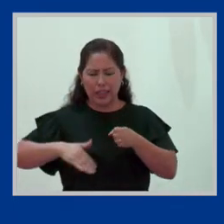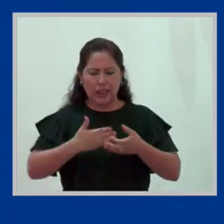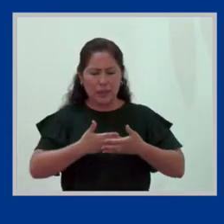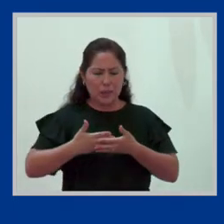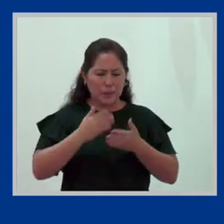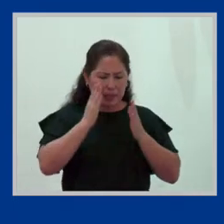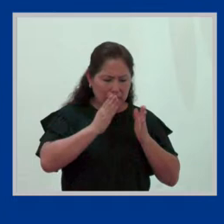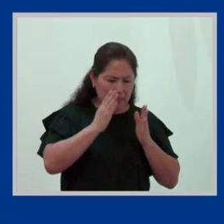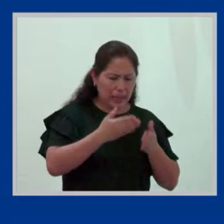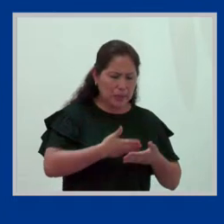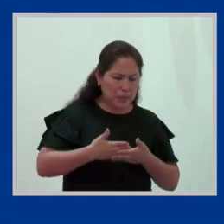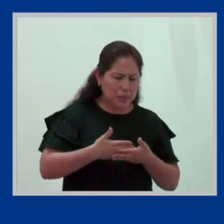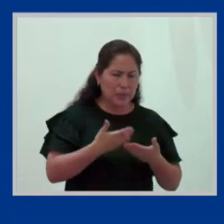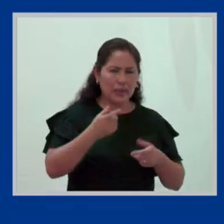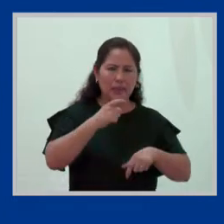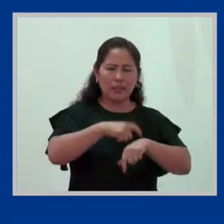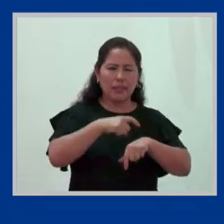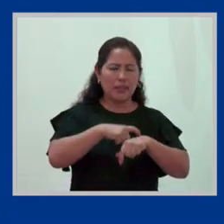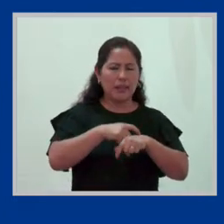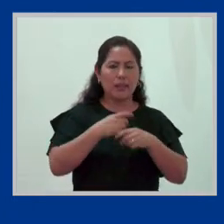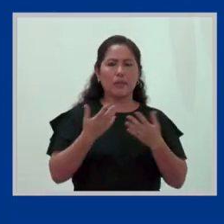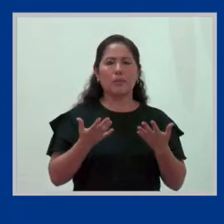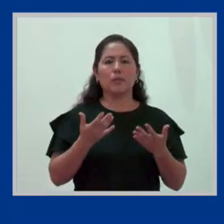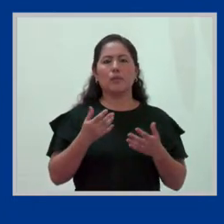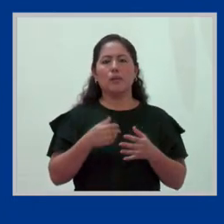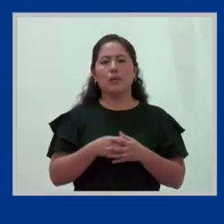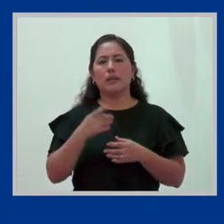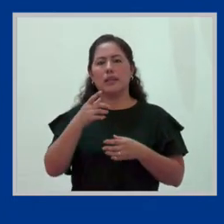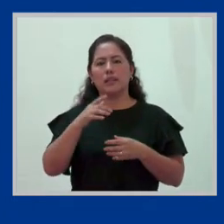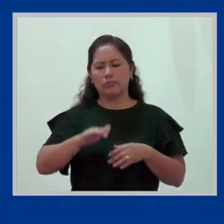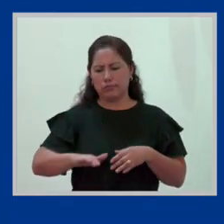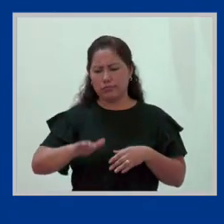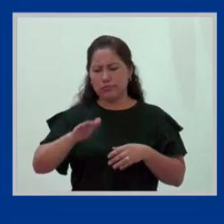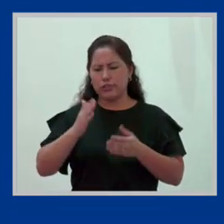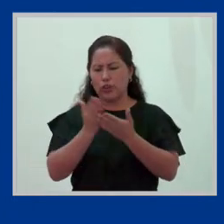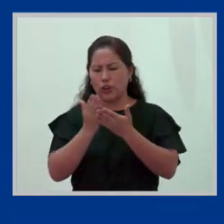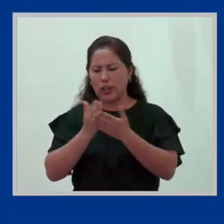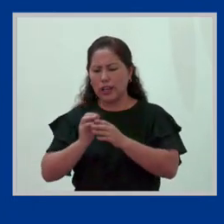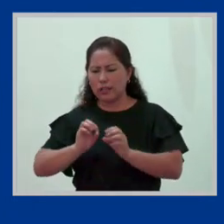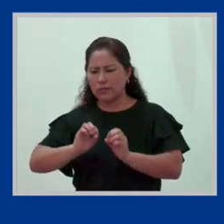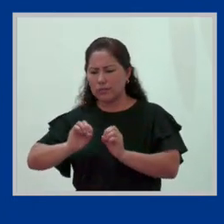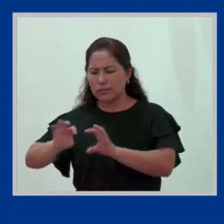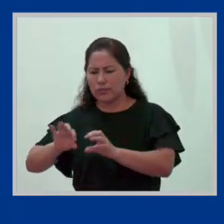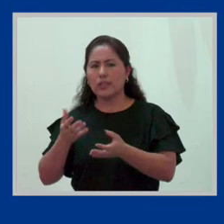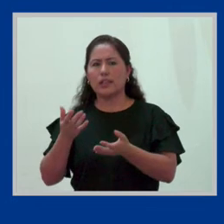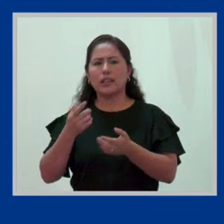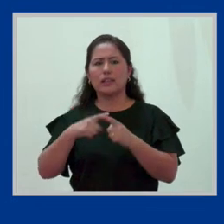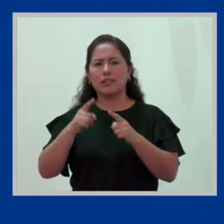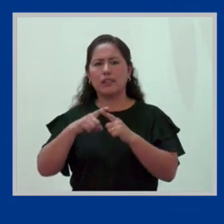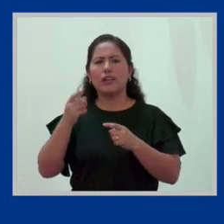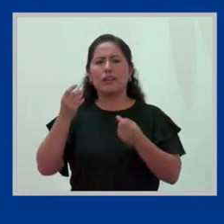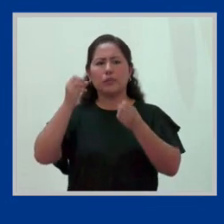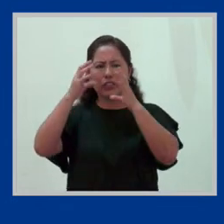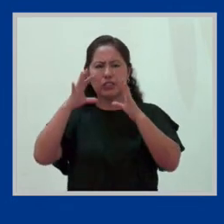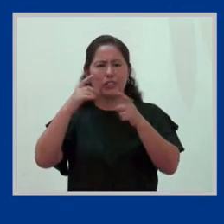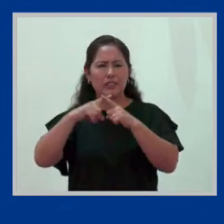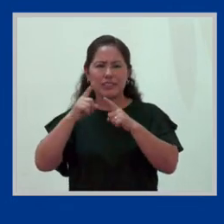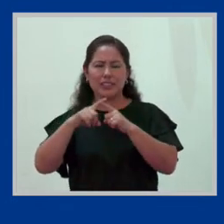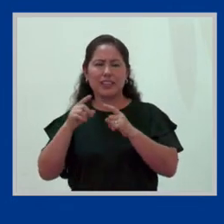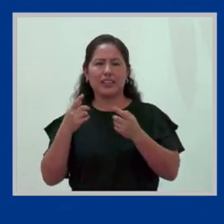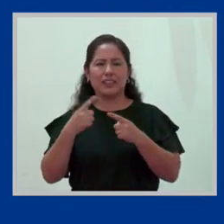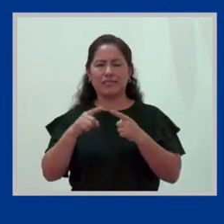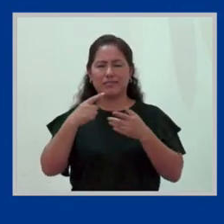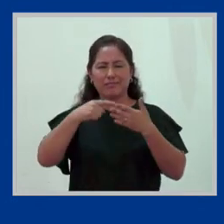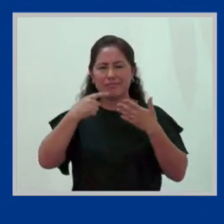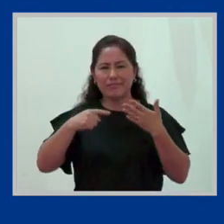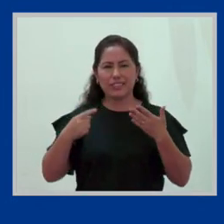tiene que atender al bebé, cuando ya está en el área de escolar, pues tiene que asistir a las convocatorias de los profesores, etcétera, etcétera, y a